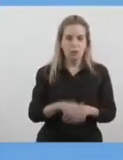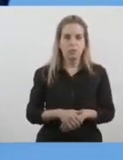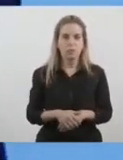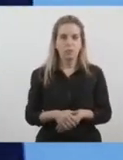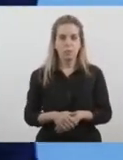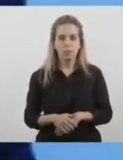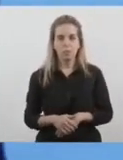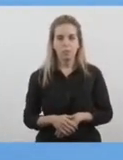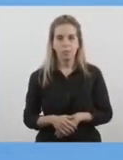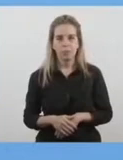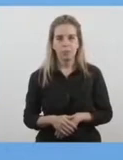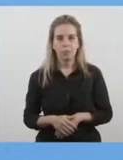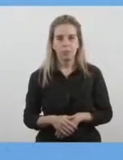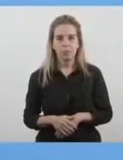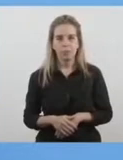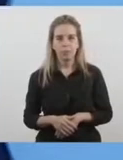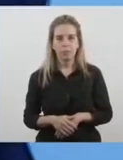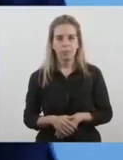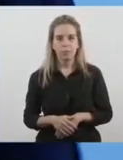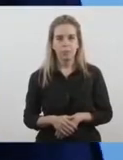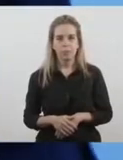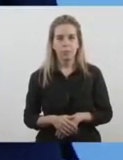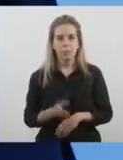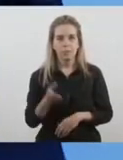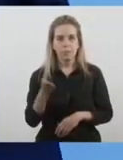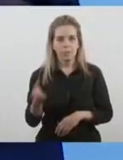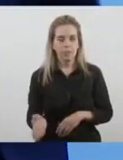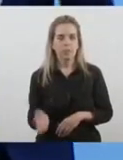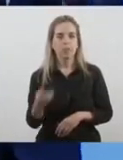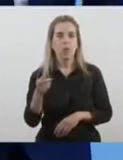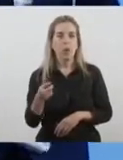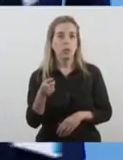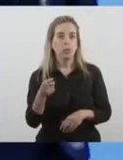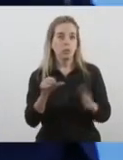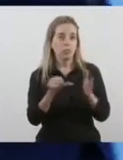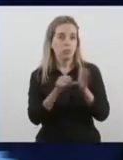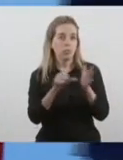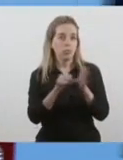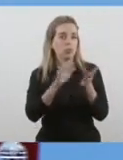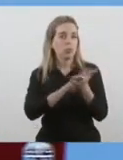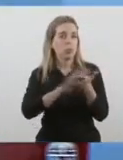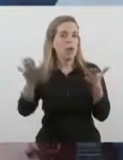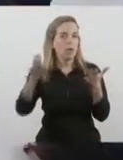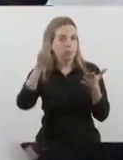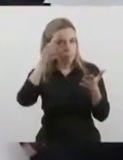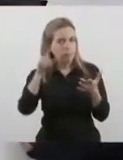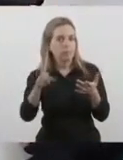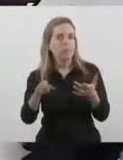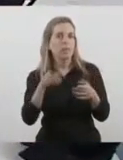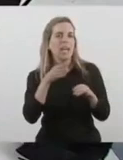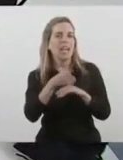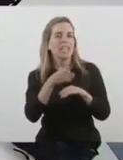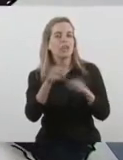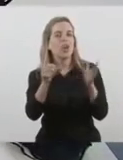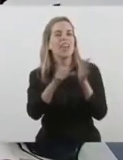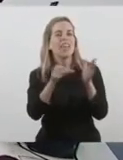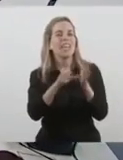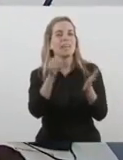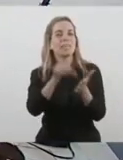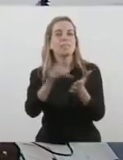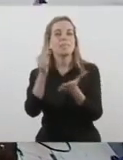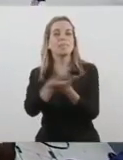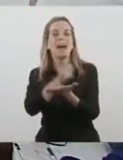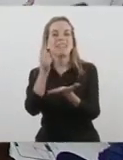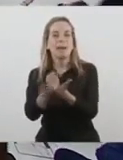Esta medida que tiene alcance universal permite el acceso al DNI y el pasaporte que se corresponda con la